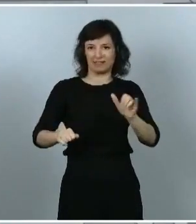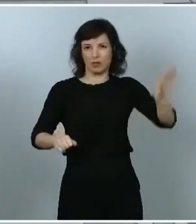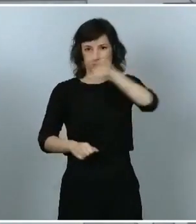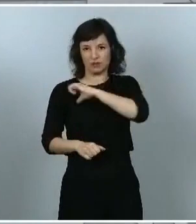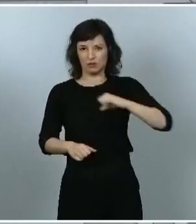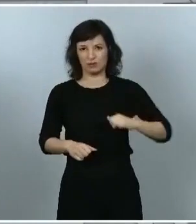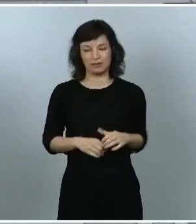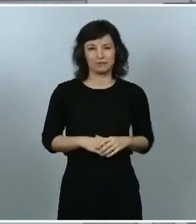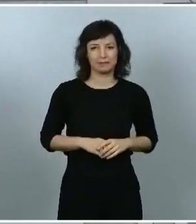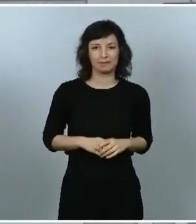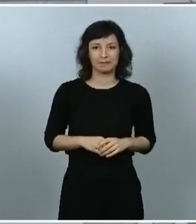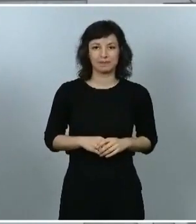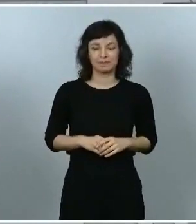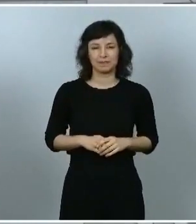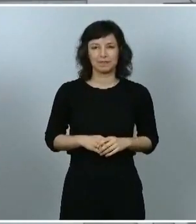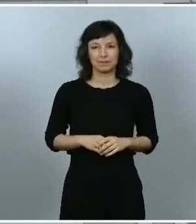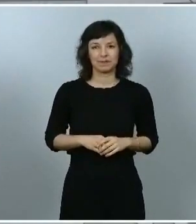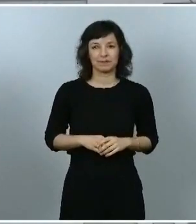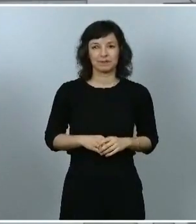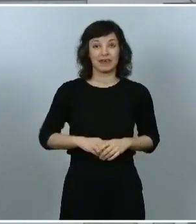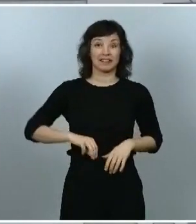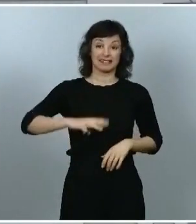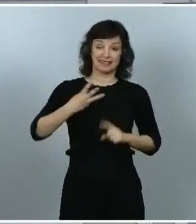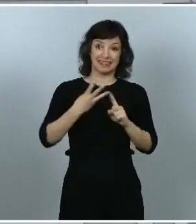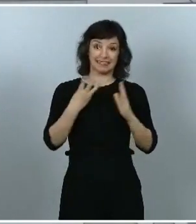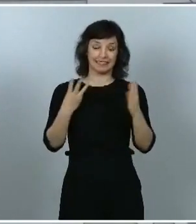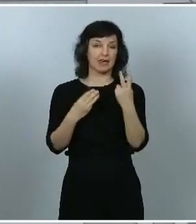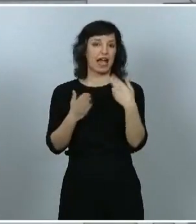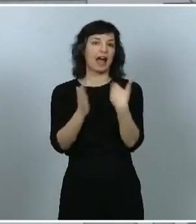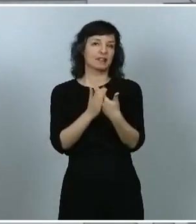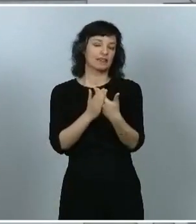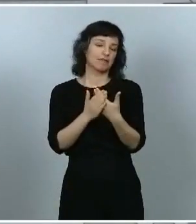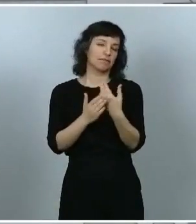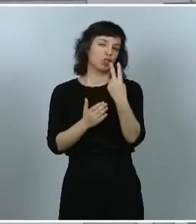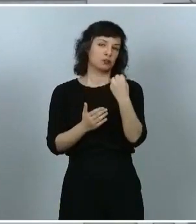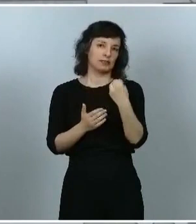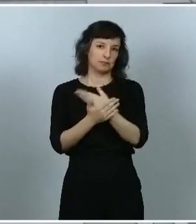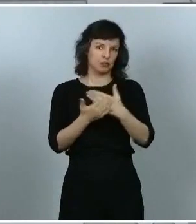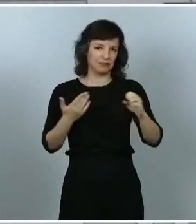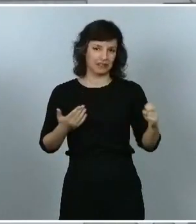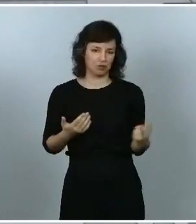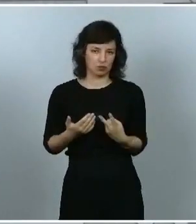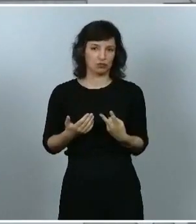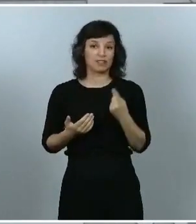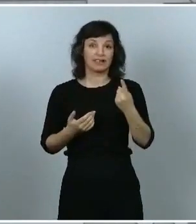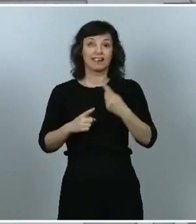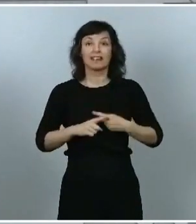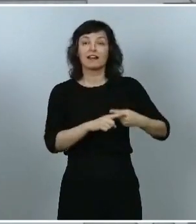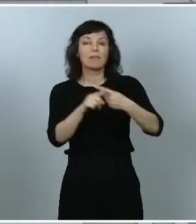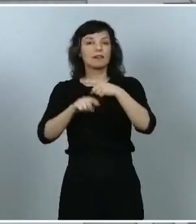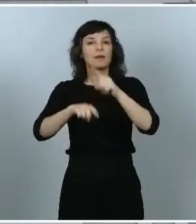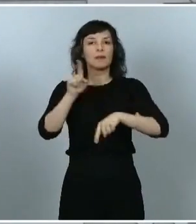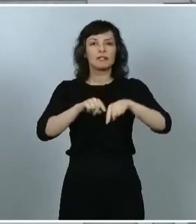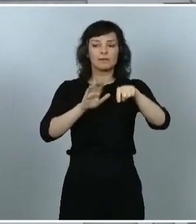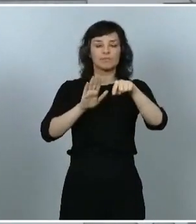Habrá un tramo 3 de hasta 2.000 millones de euros y se va a repartir en base a criterios representativos de